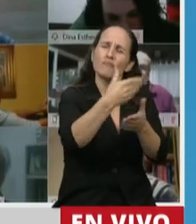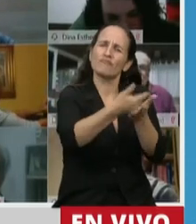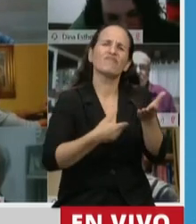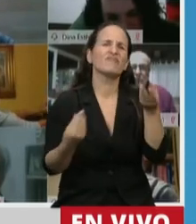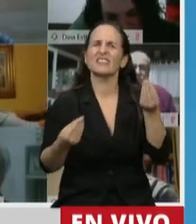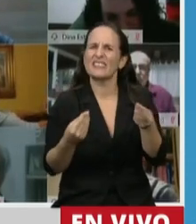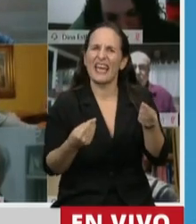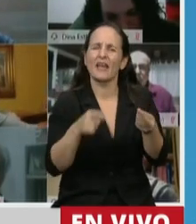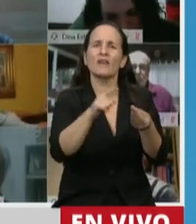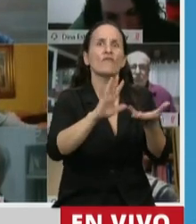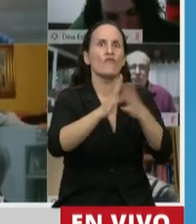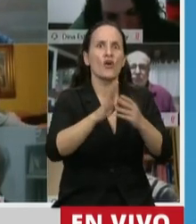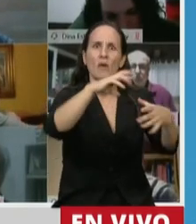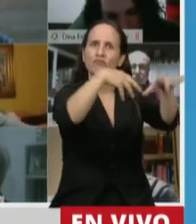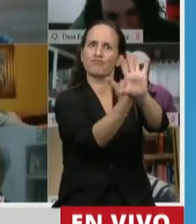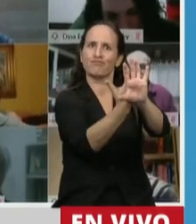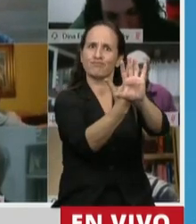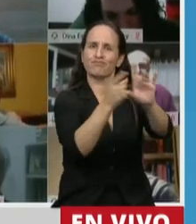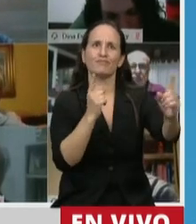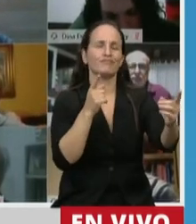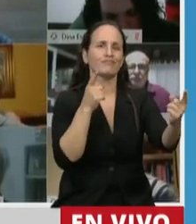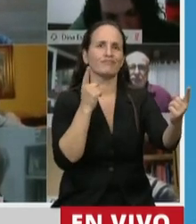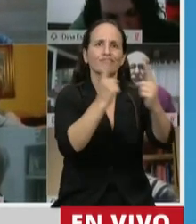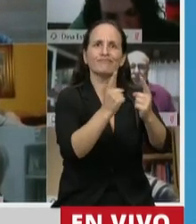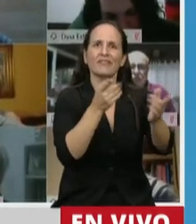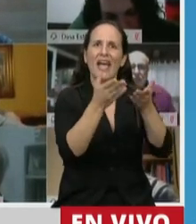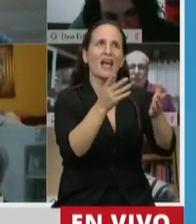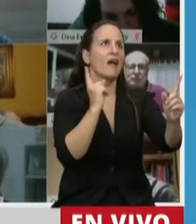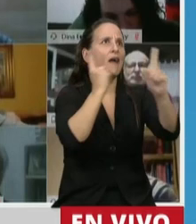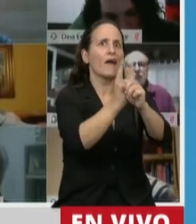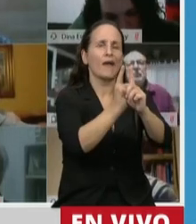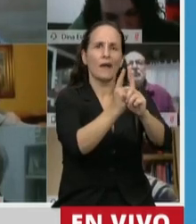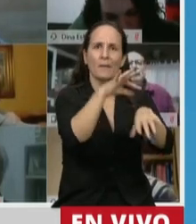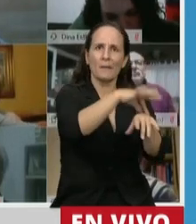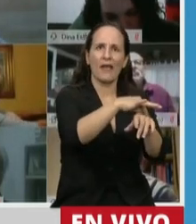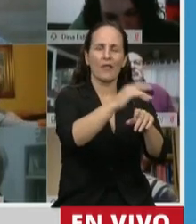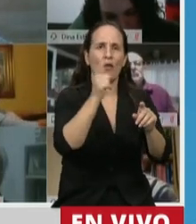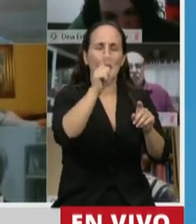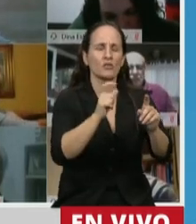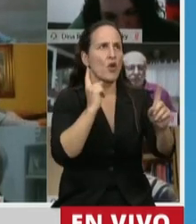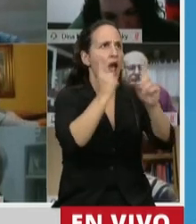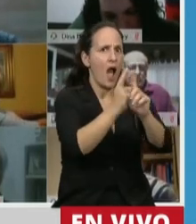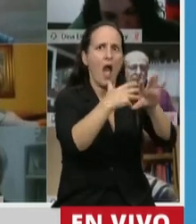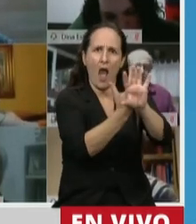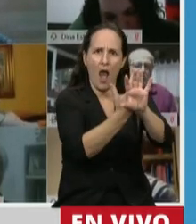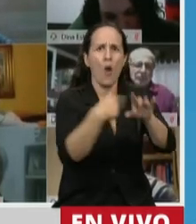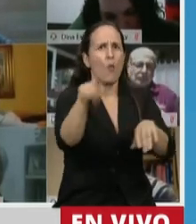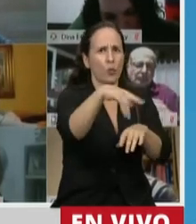la teleasistencia. Ustedes saben que hoy esta situación y para algunas prácticas